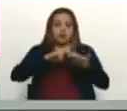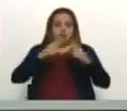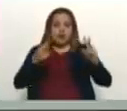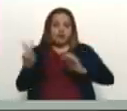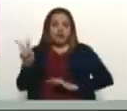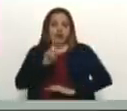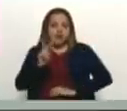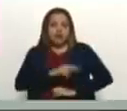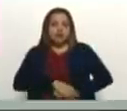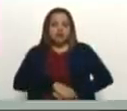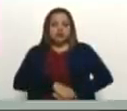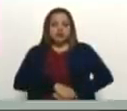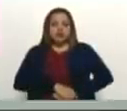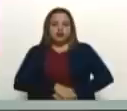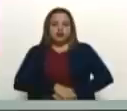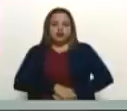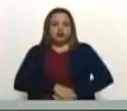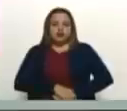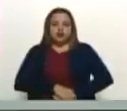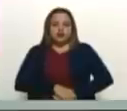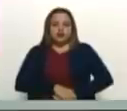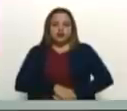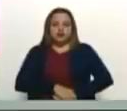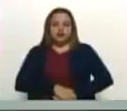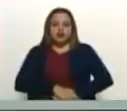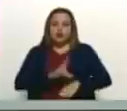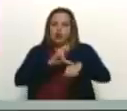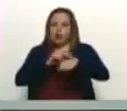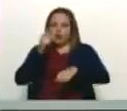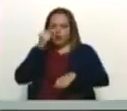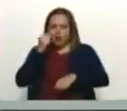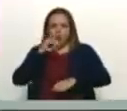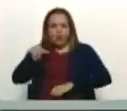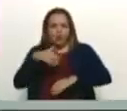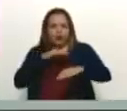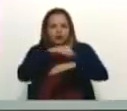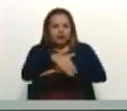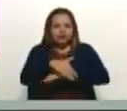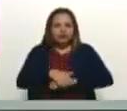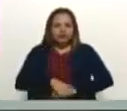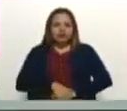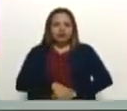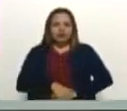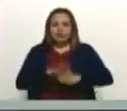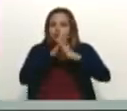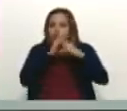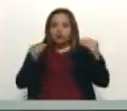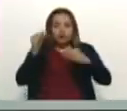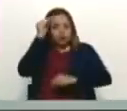el plenipotenciario, lo llaman ahora, el doctor Jorge Rodríguez, el plenipotenciario,